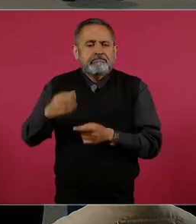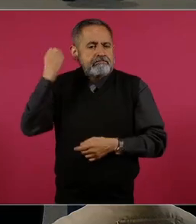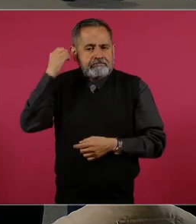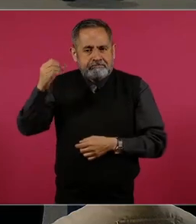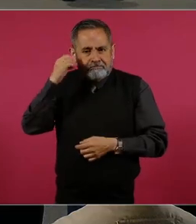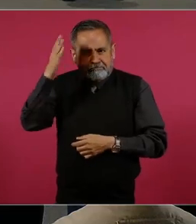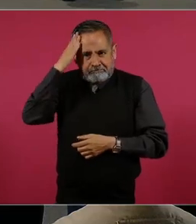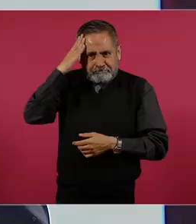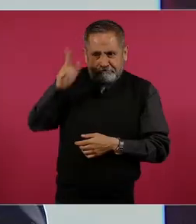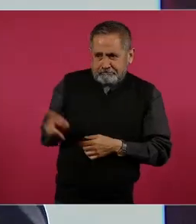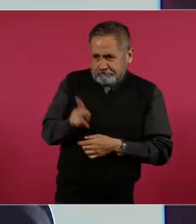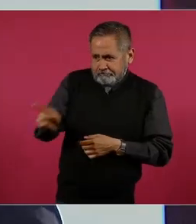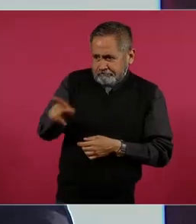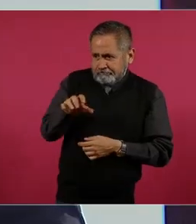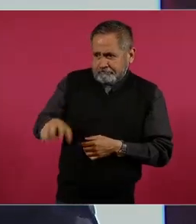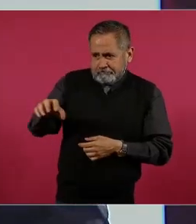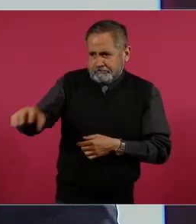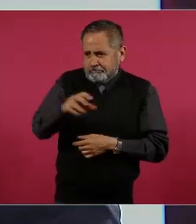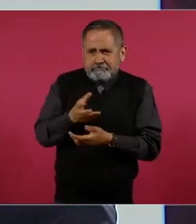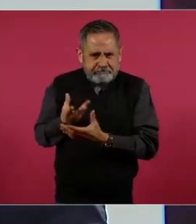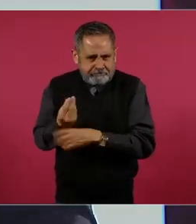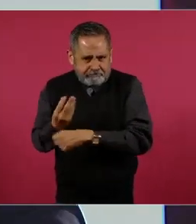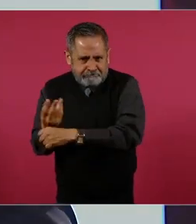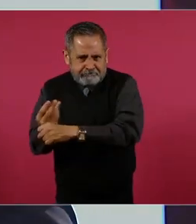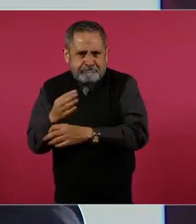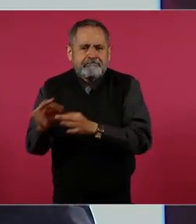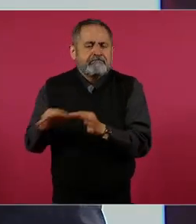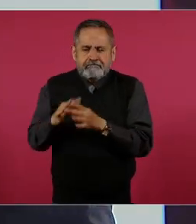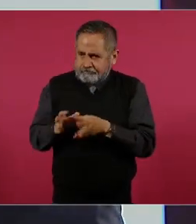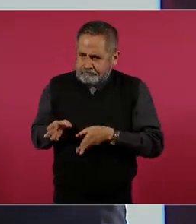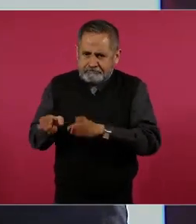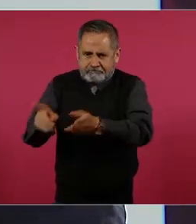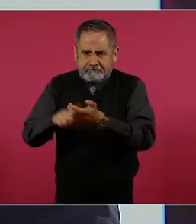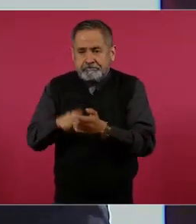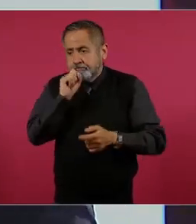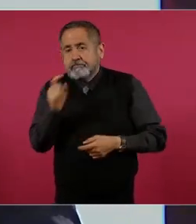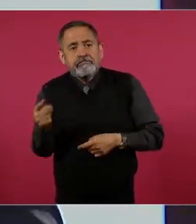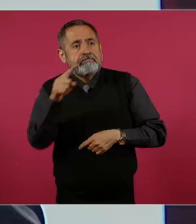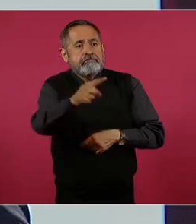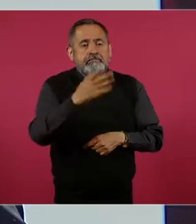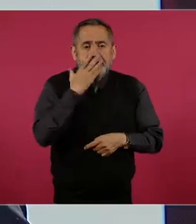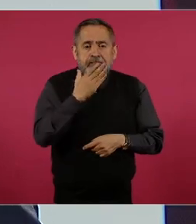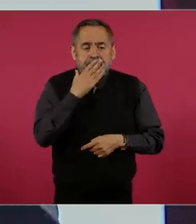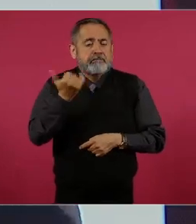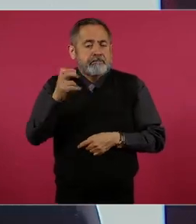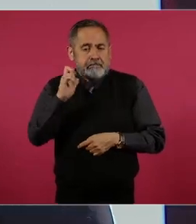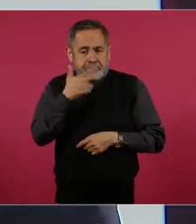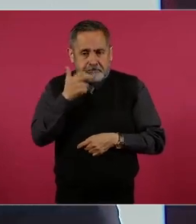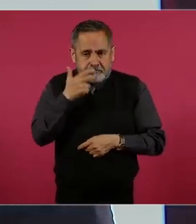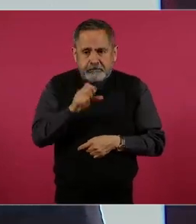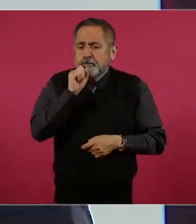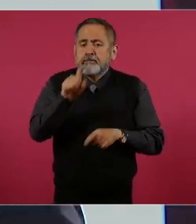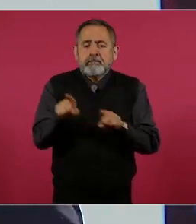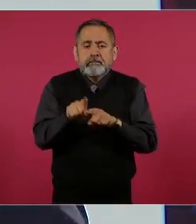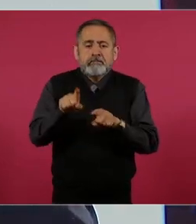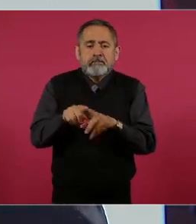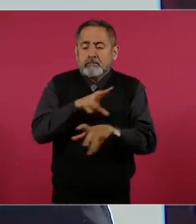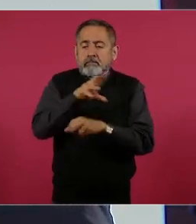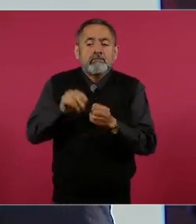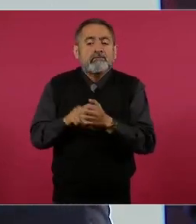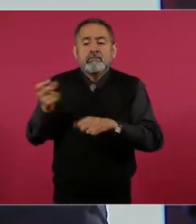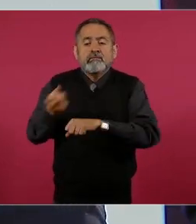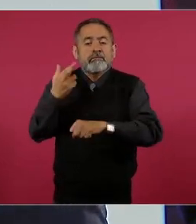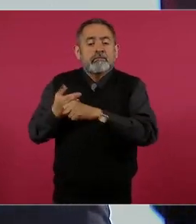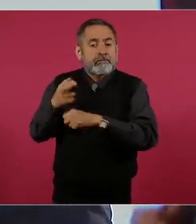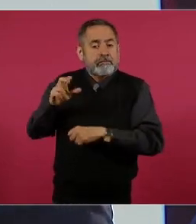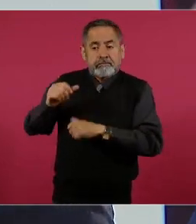Oaxaca, se hicieron caminos en la Sierra de Sonora y Chihuahua. Asimismo, por gestiones del secretario